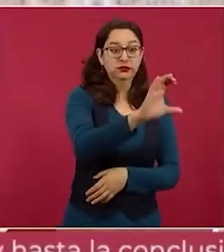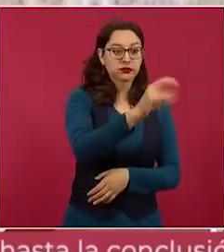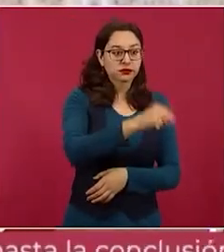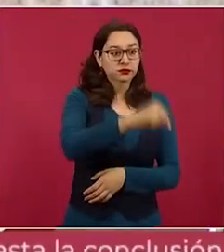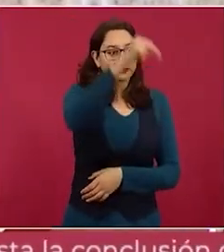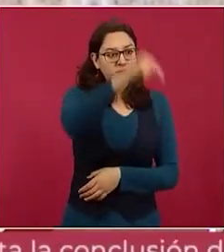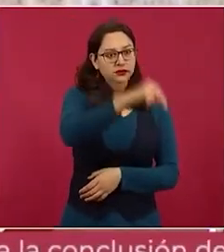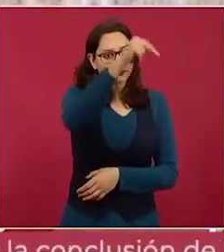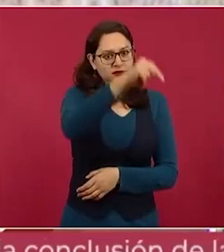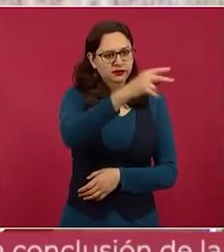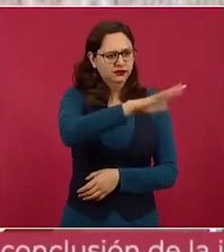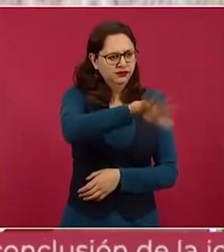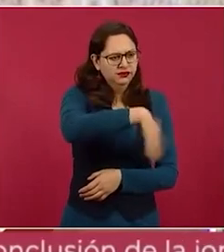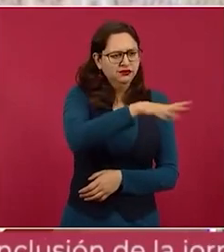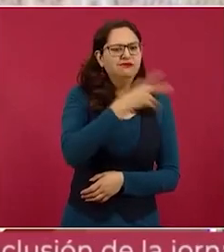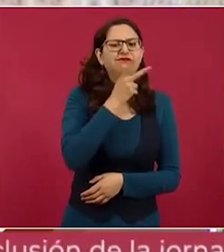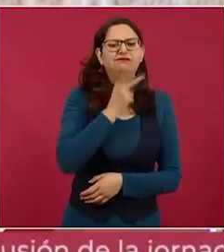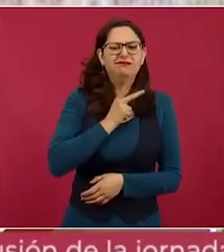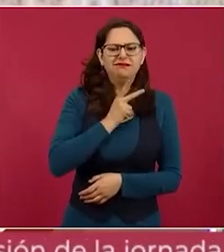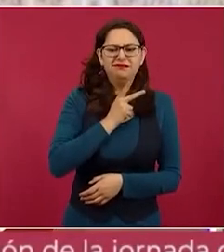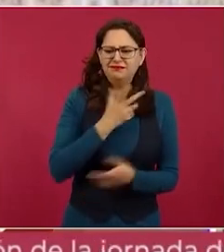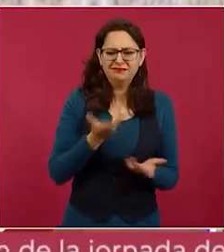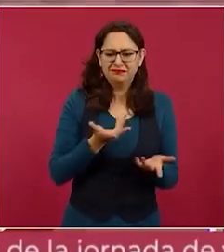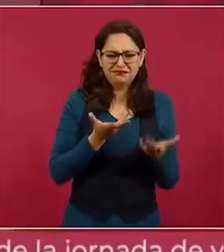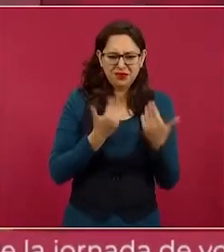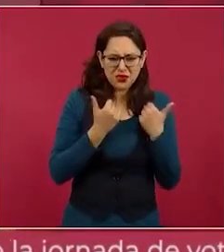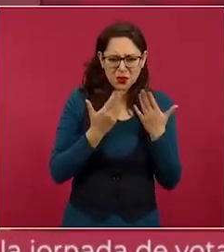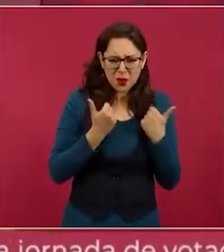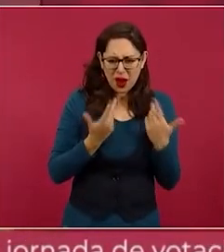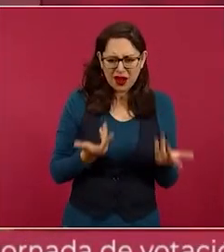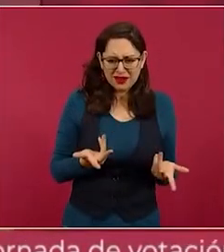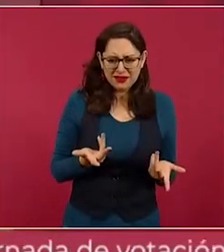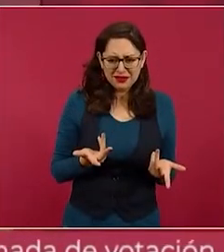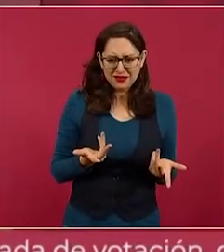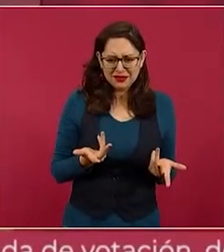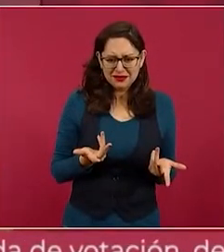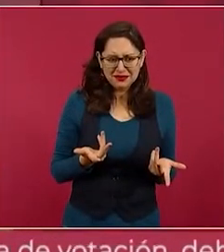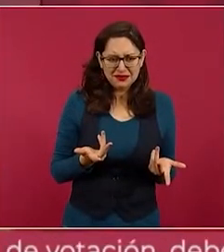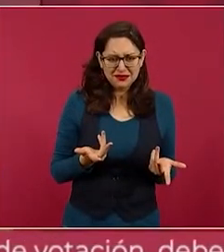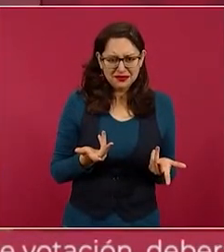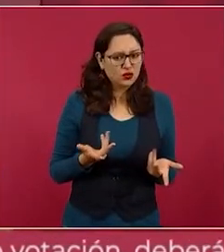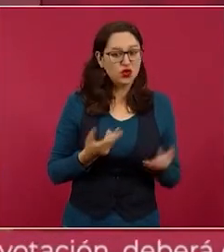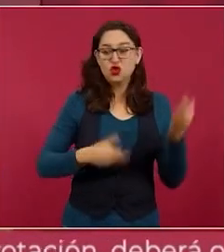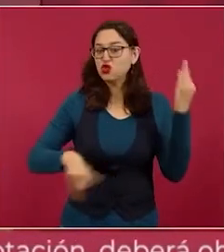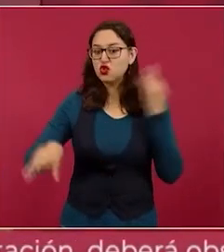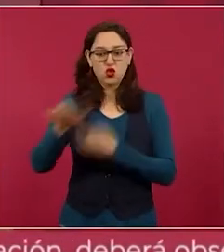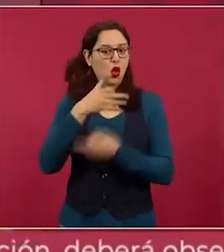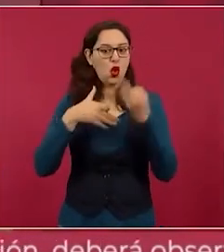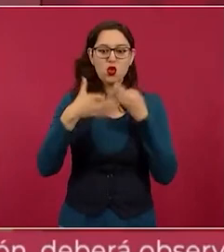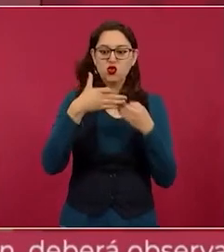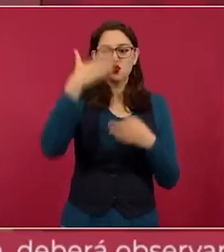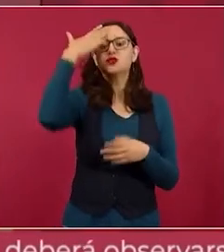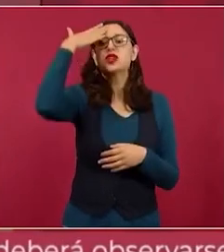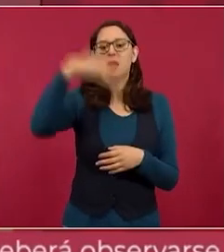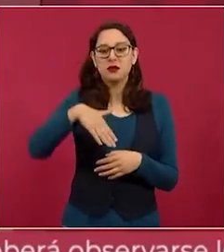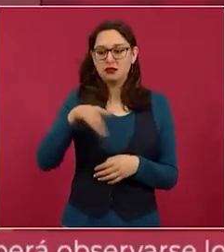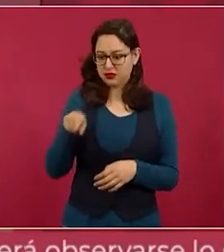del país. Cuando el petróleo, todos sabemos, está en el sureste, está en tierra,